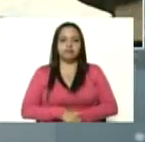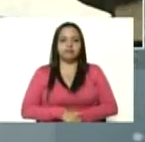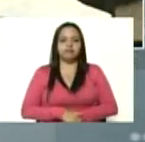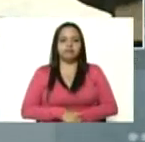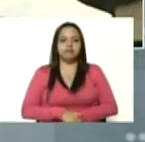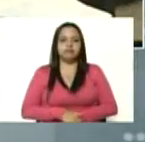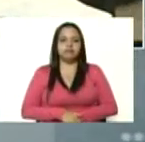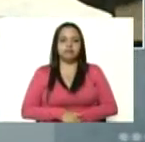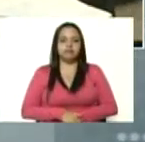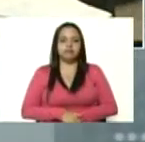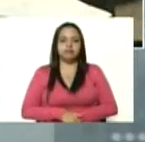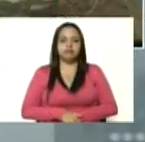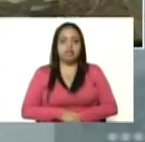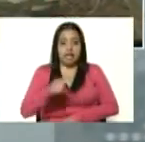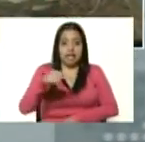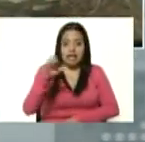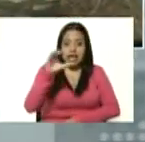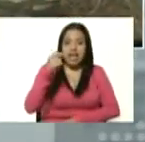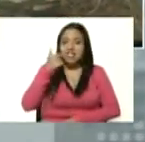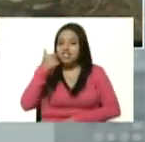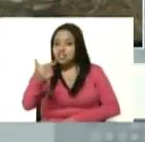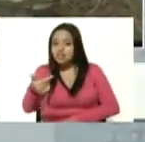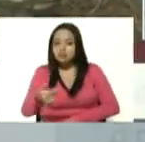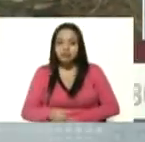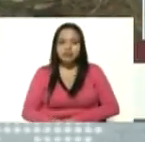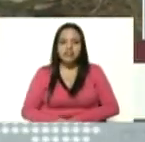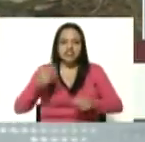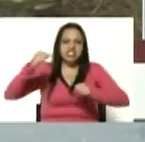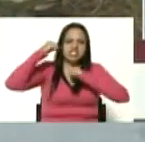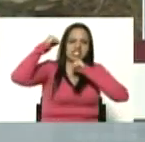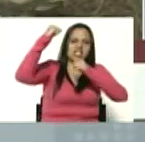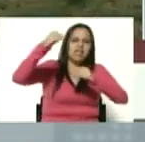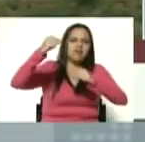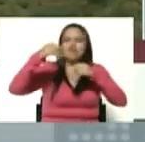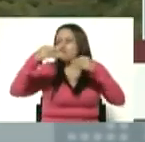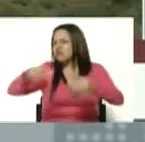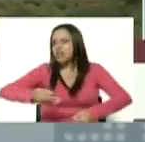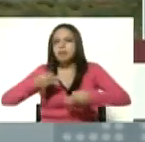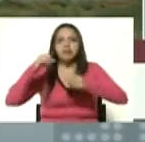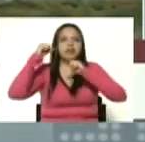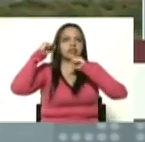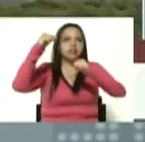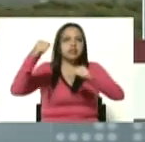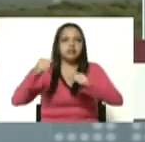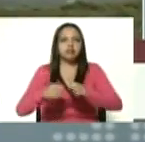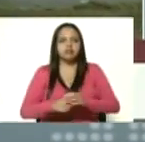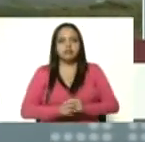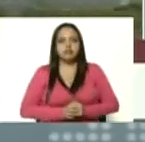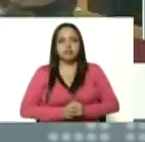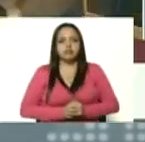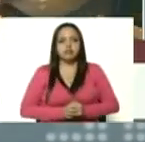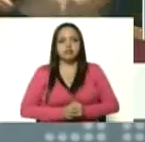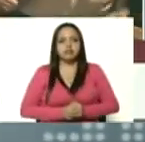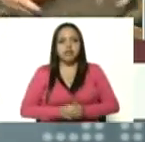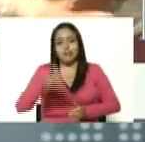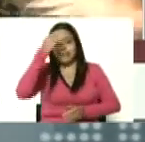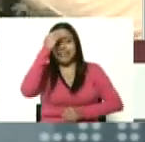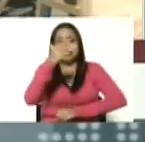y desde Caracas le decimos venceremos siempre venceremos milicianos